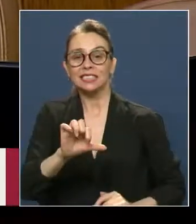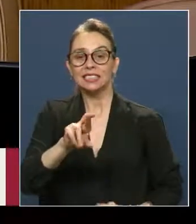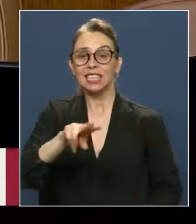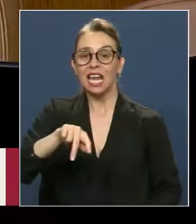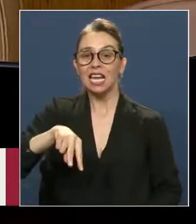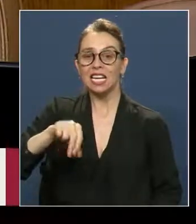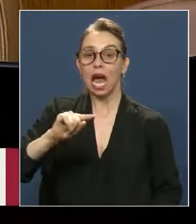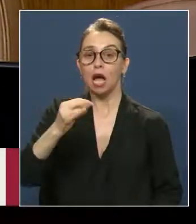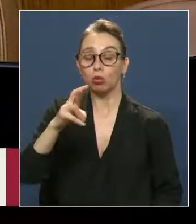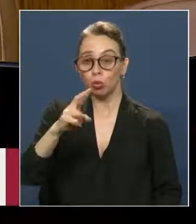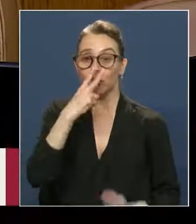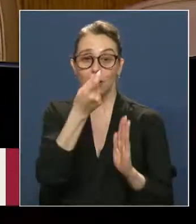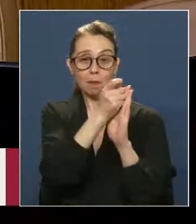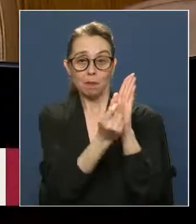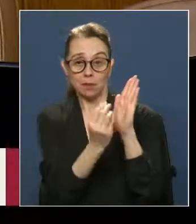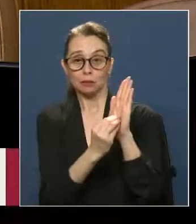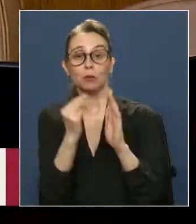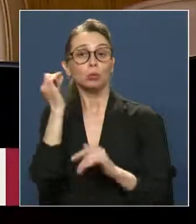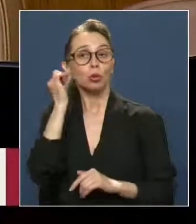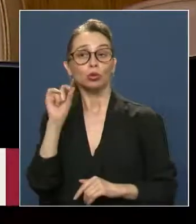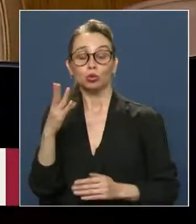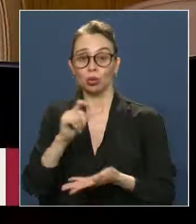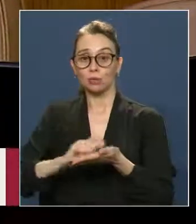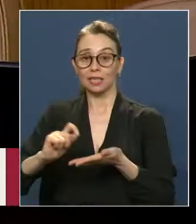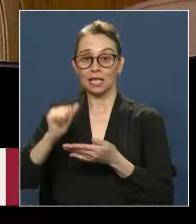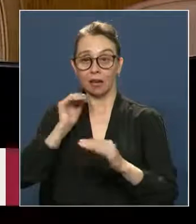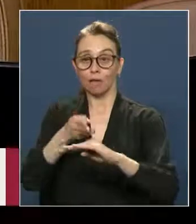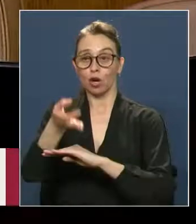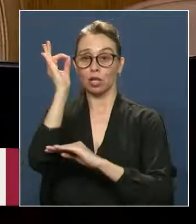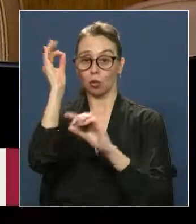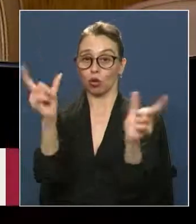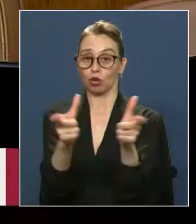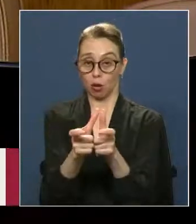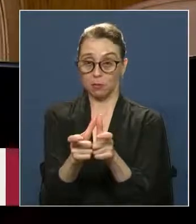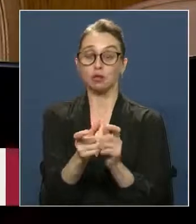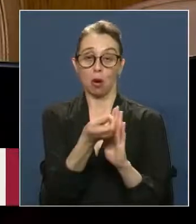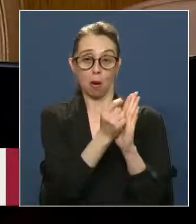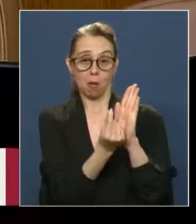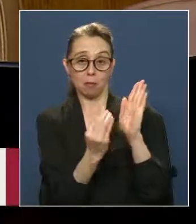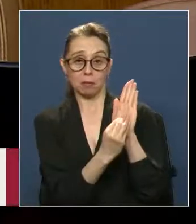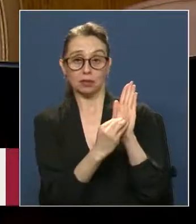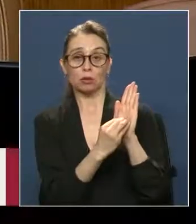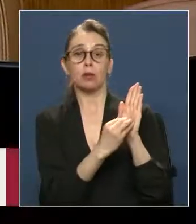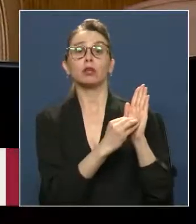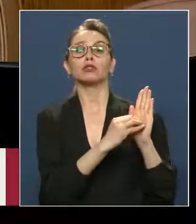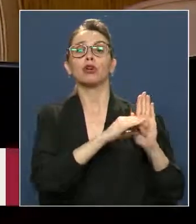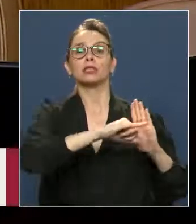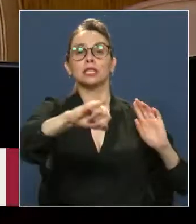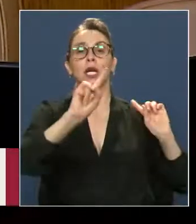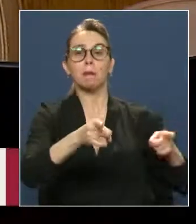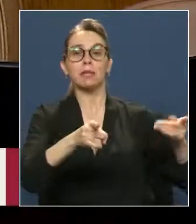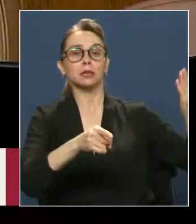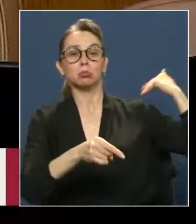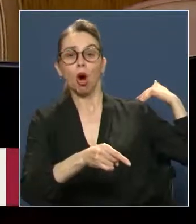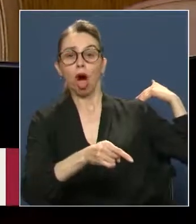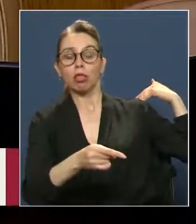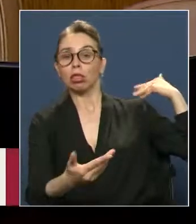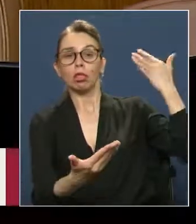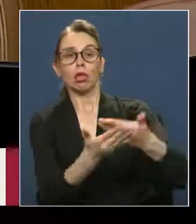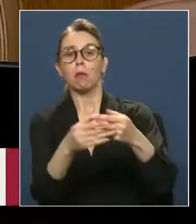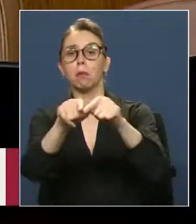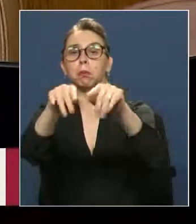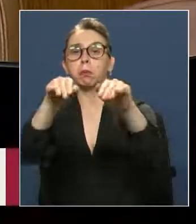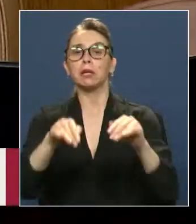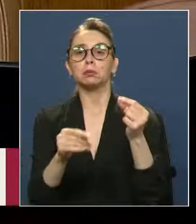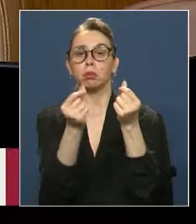presupuesto, lo que ve, y lo dijo la misma subsecretaria ayer en la Comisión, tenemos un presupuesto que es de continuidad. O sea, lo mismo que tuvimos el año